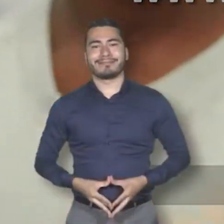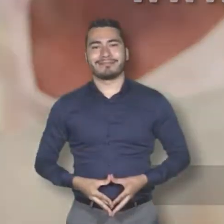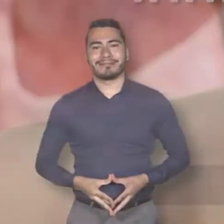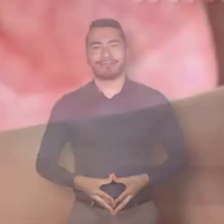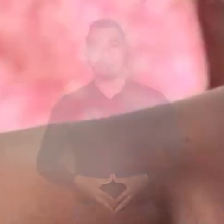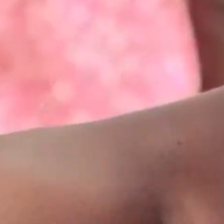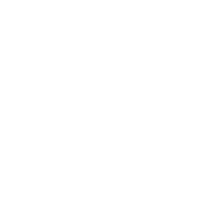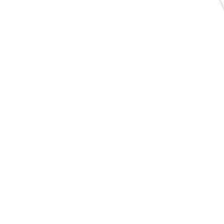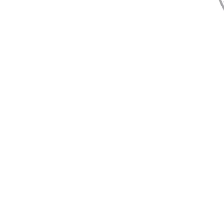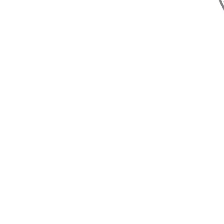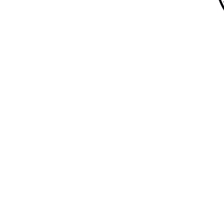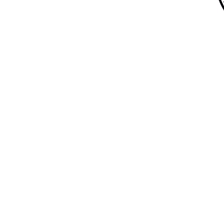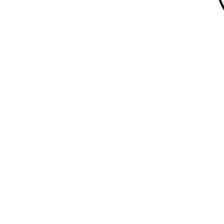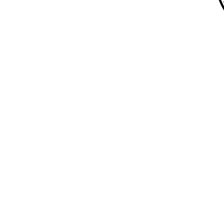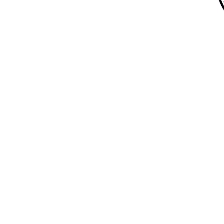.gov.co